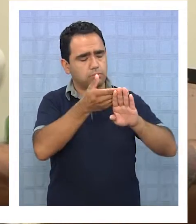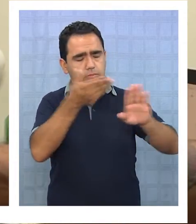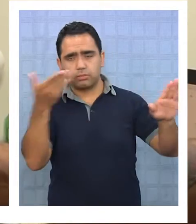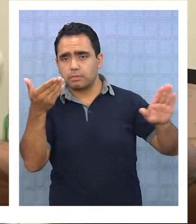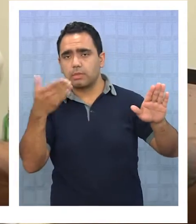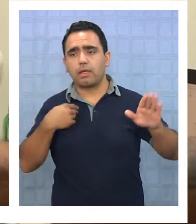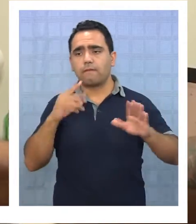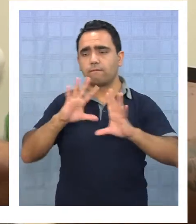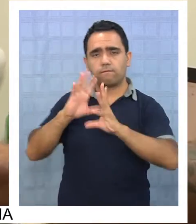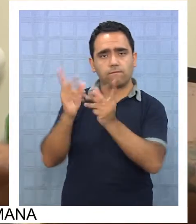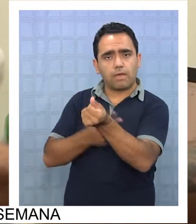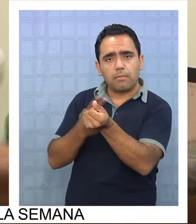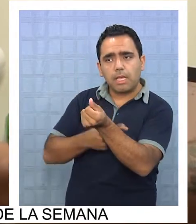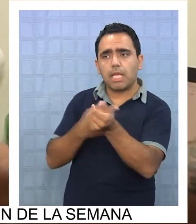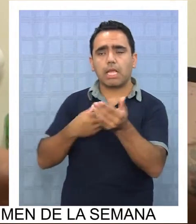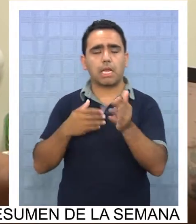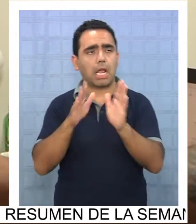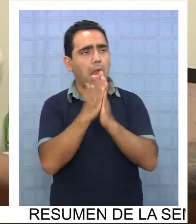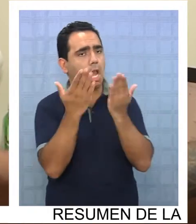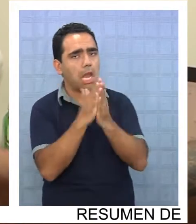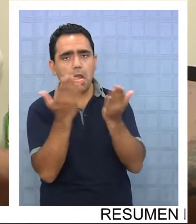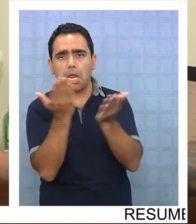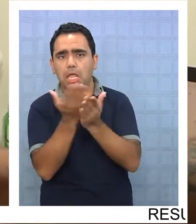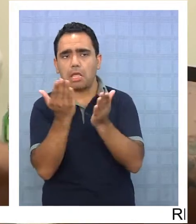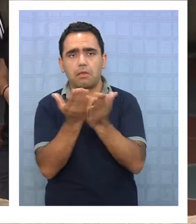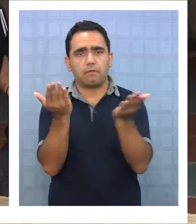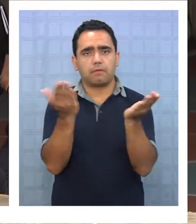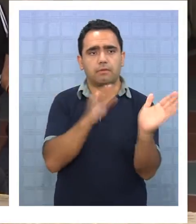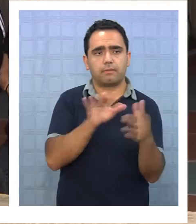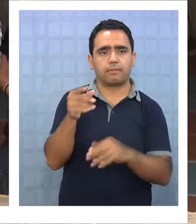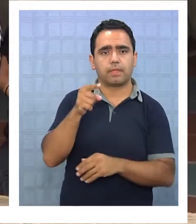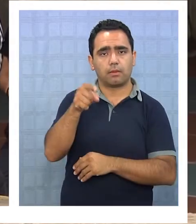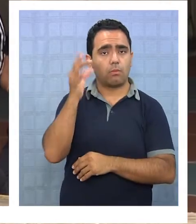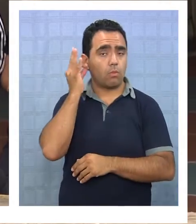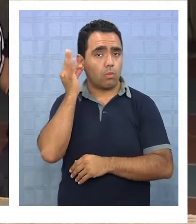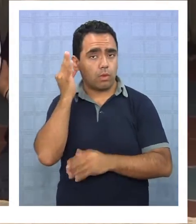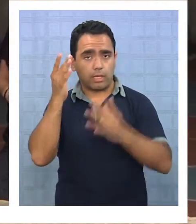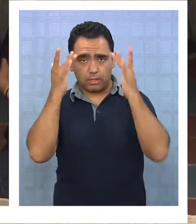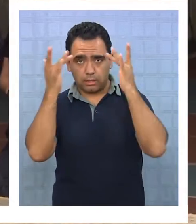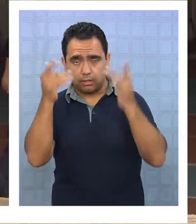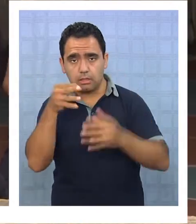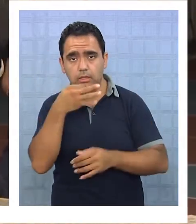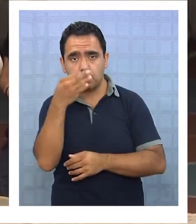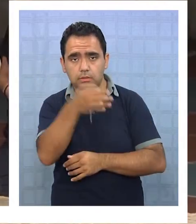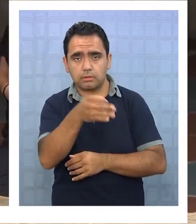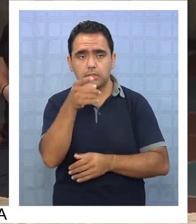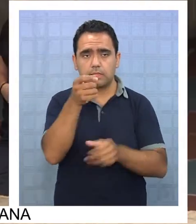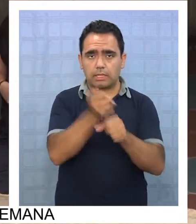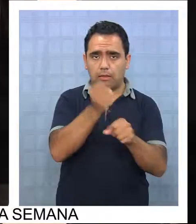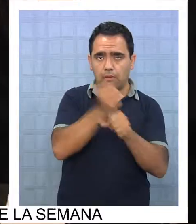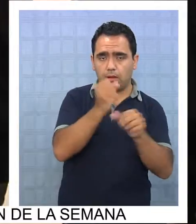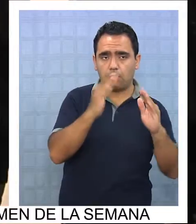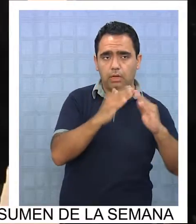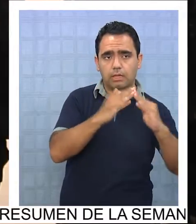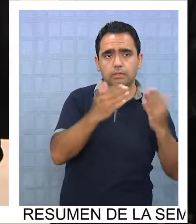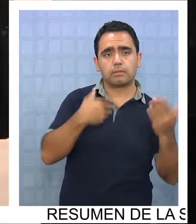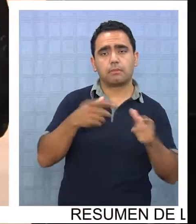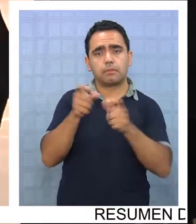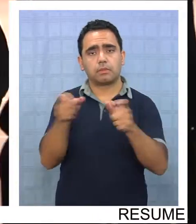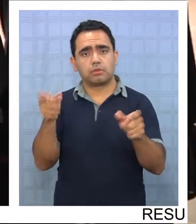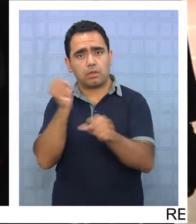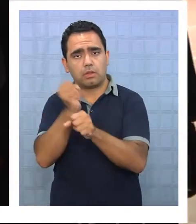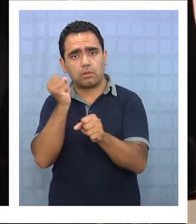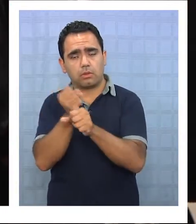tu familia, y para leer un libro, para lo que sea, los mismos, los niños. La experta señala además que enviar tareas a la casa resta tiempo para que